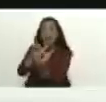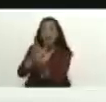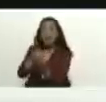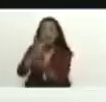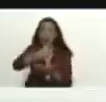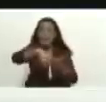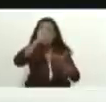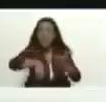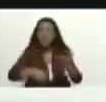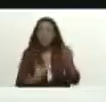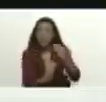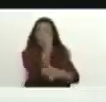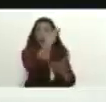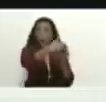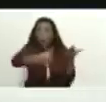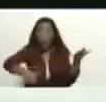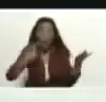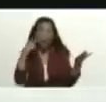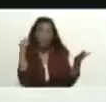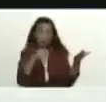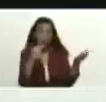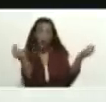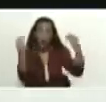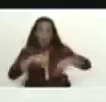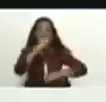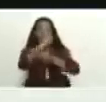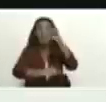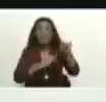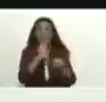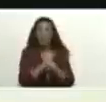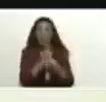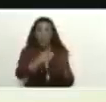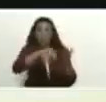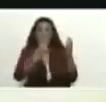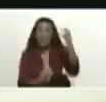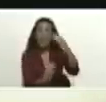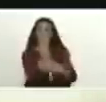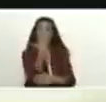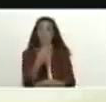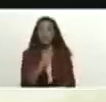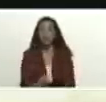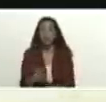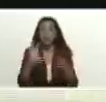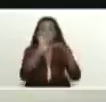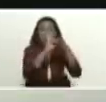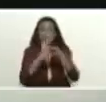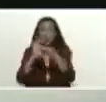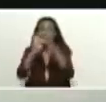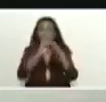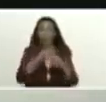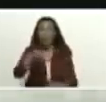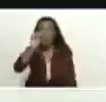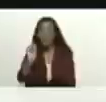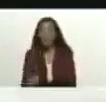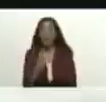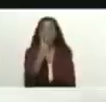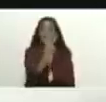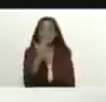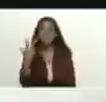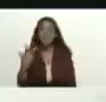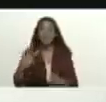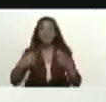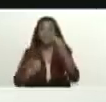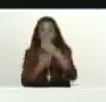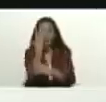firma del acuerdo tratado internacional de creación de UNASUR el 23 de mayo del